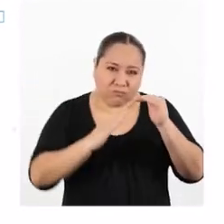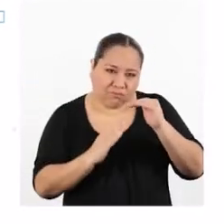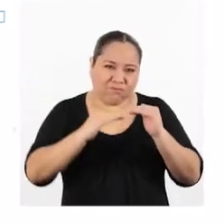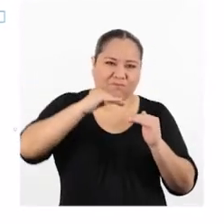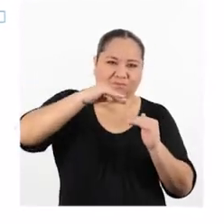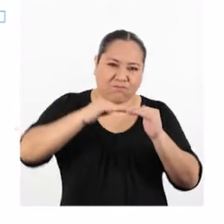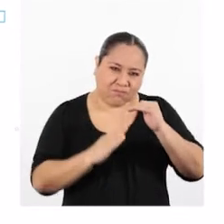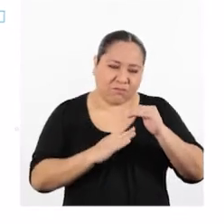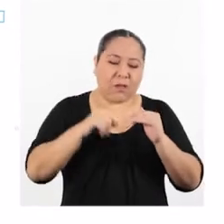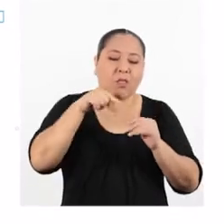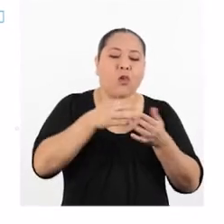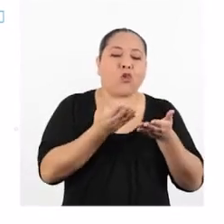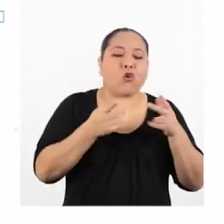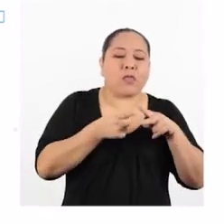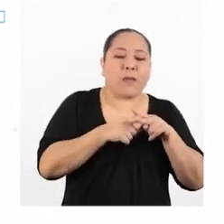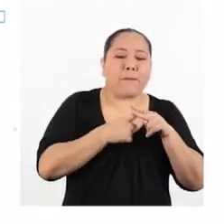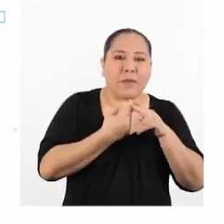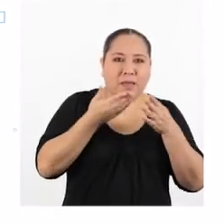posición de equilibrio inicial.